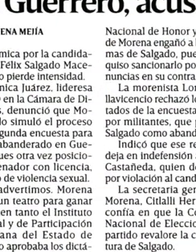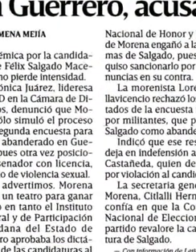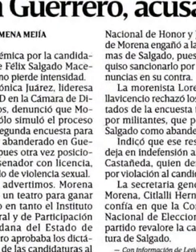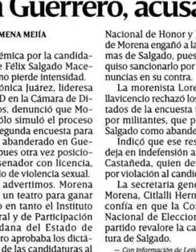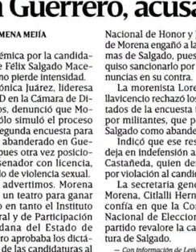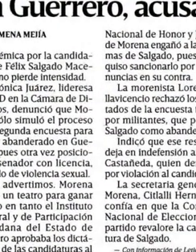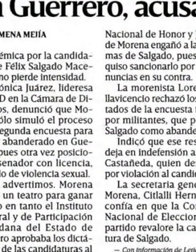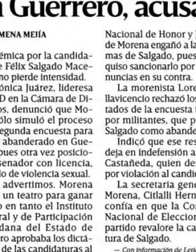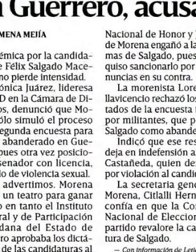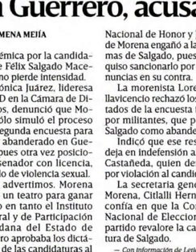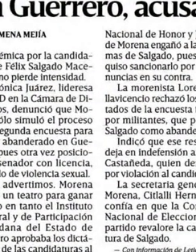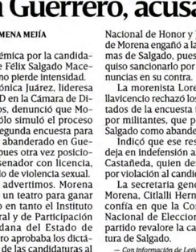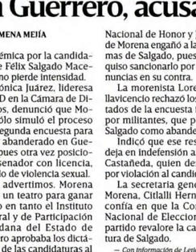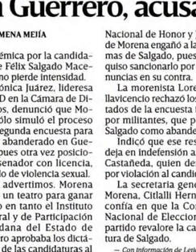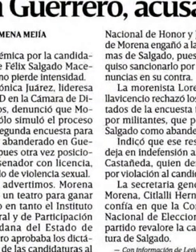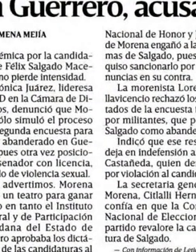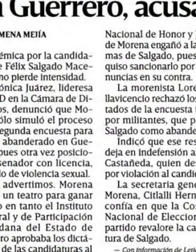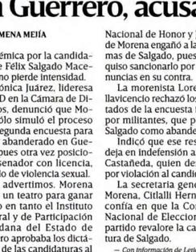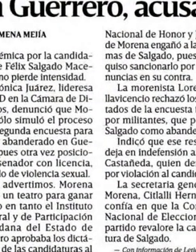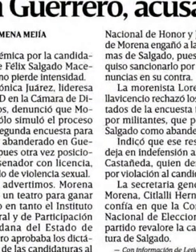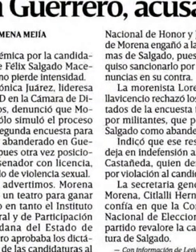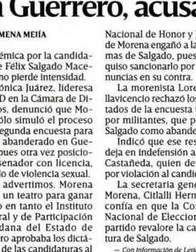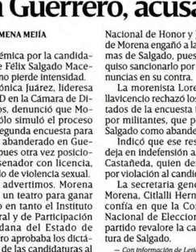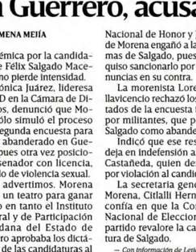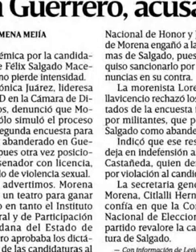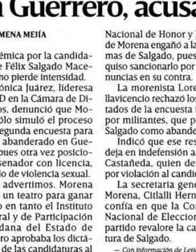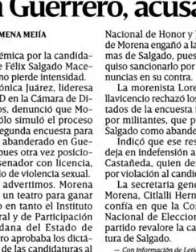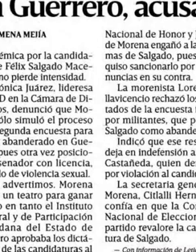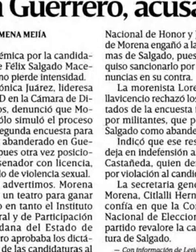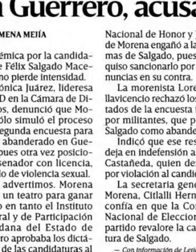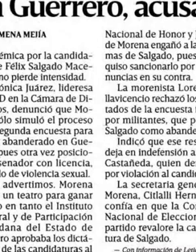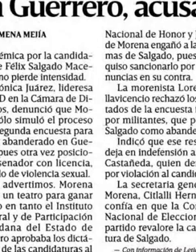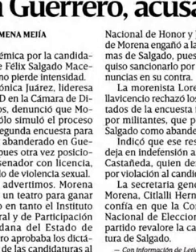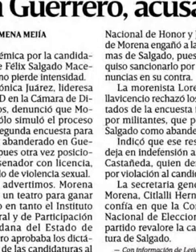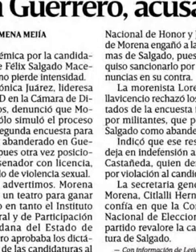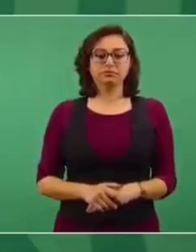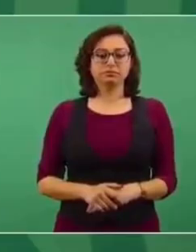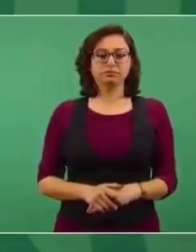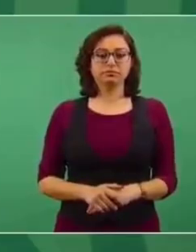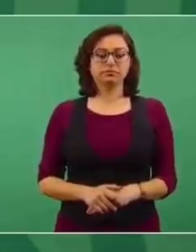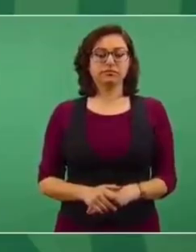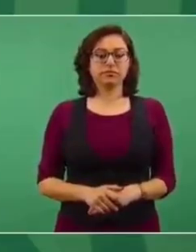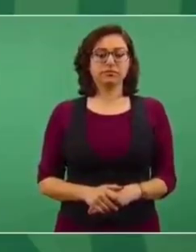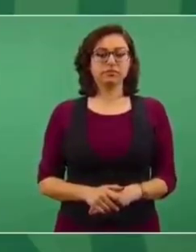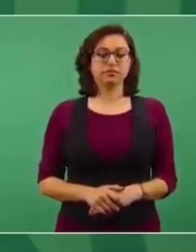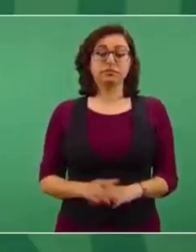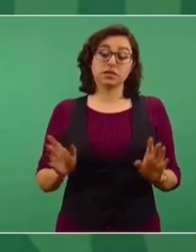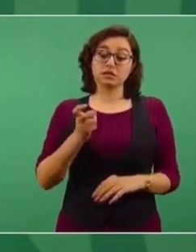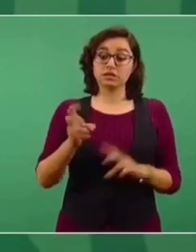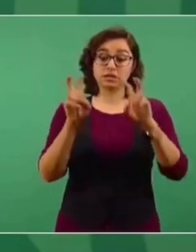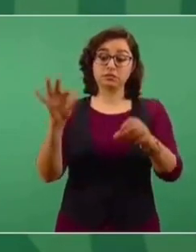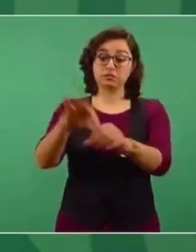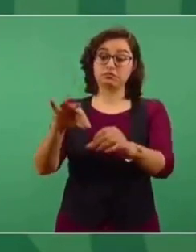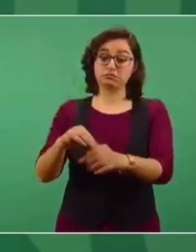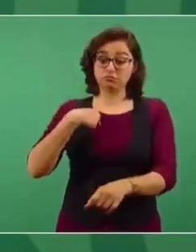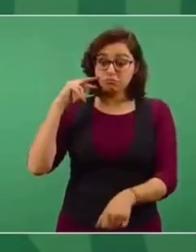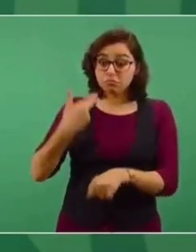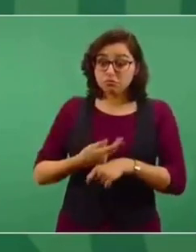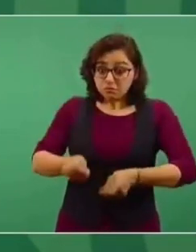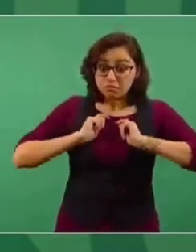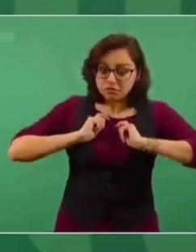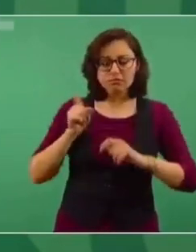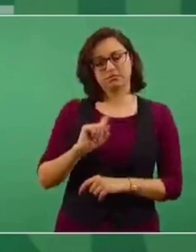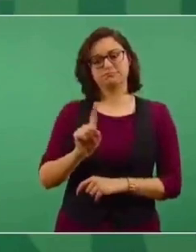Transparencia, Morena, presidente, con los candidatos. No, me meto yo en eso, no, no, es la parte política electoral, que no me corresponde.